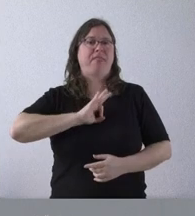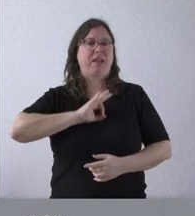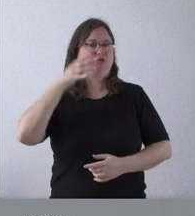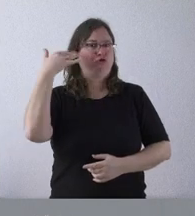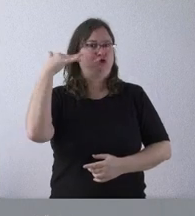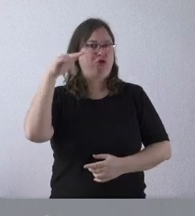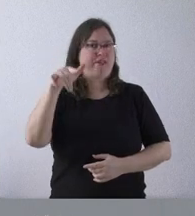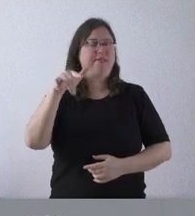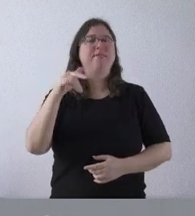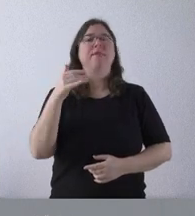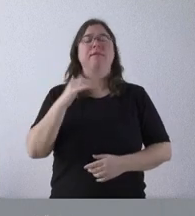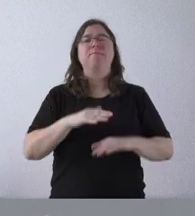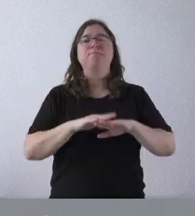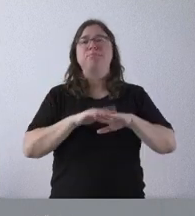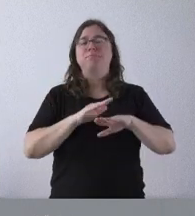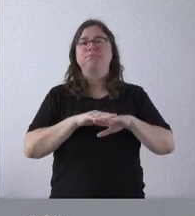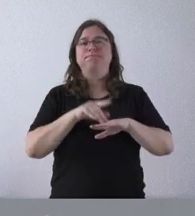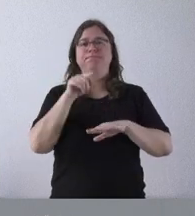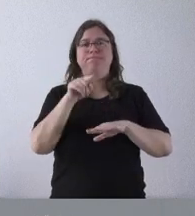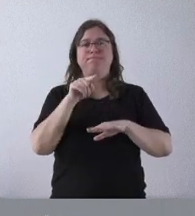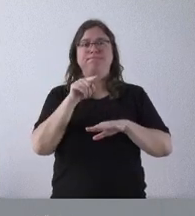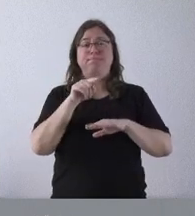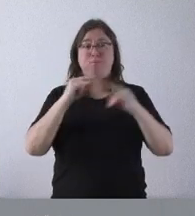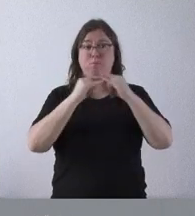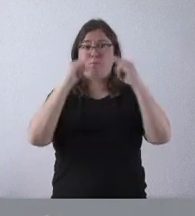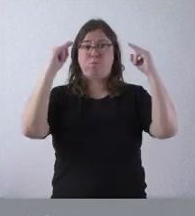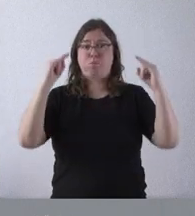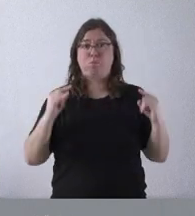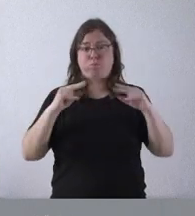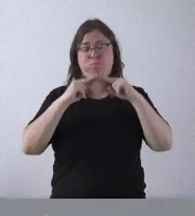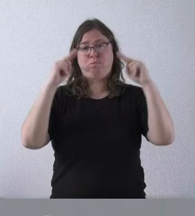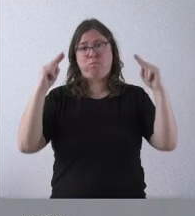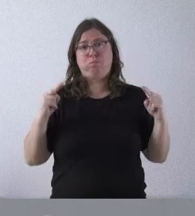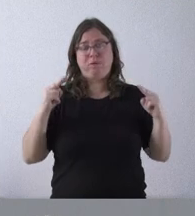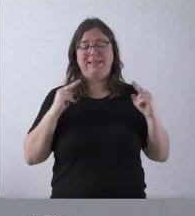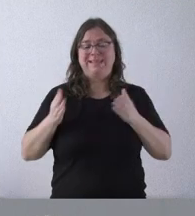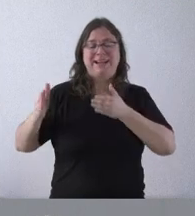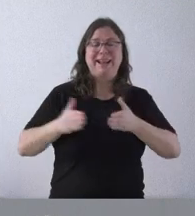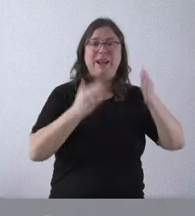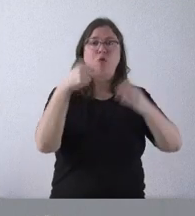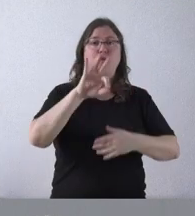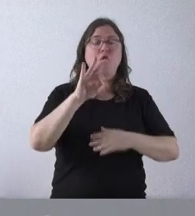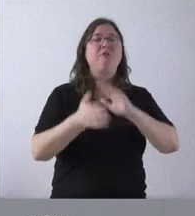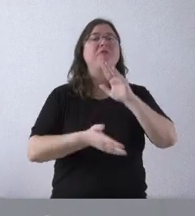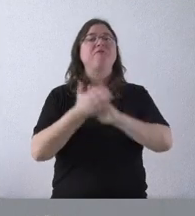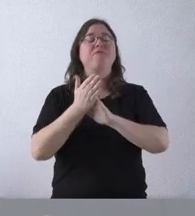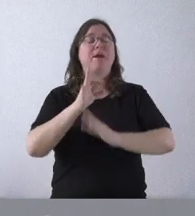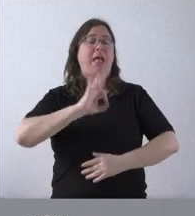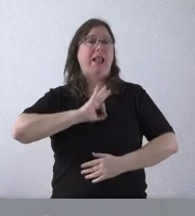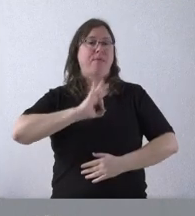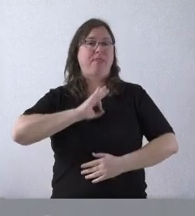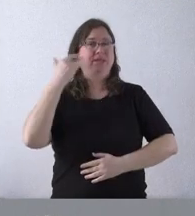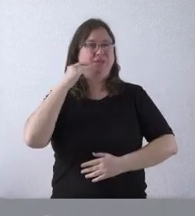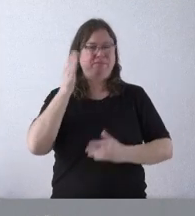Estamos hablando de que este puente pretende salvar el río Morón a la salida de la localidad de Almazán, que sufrió